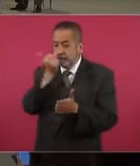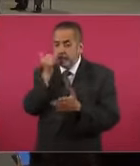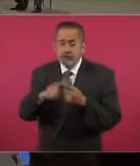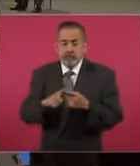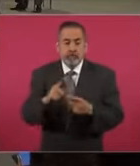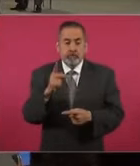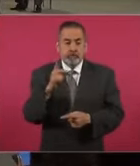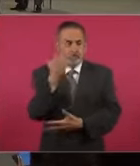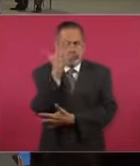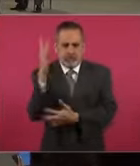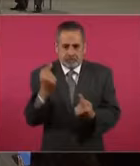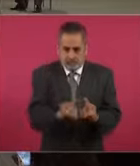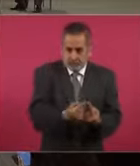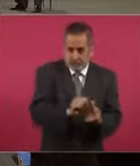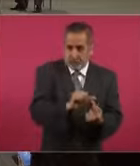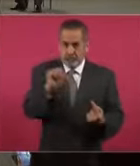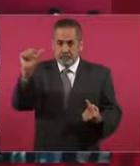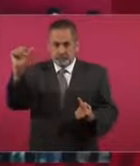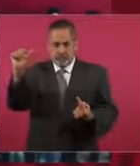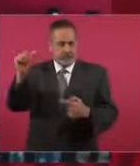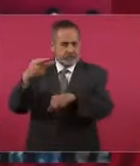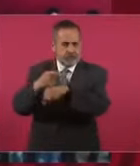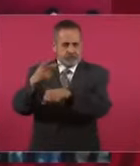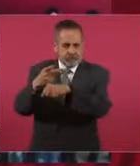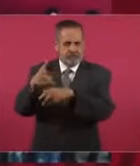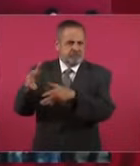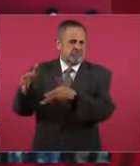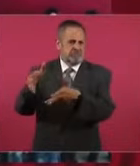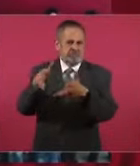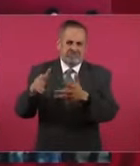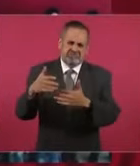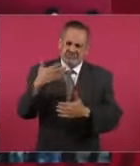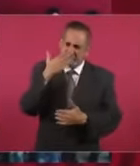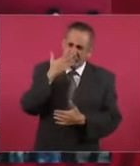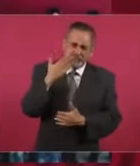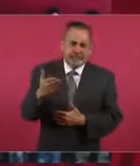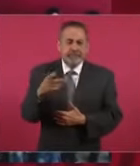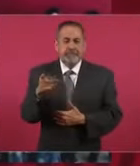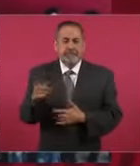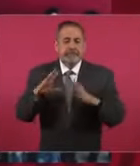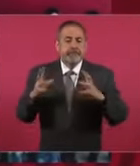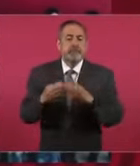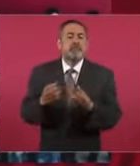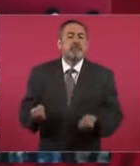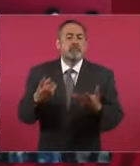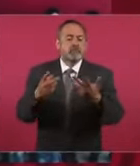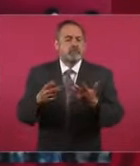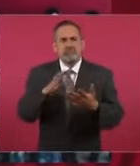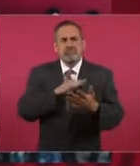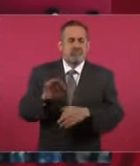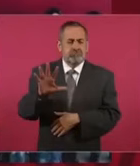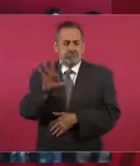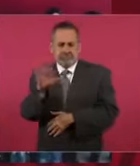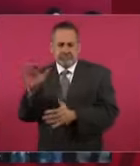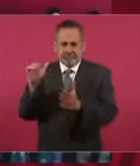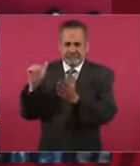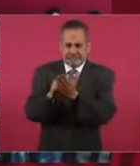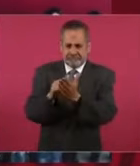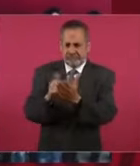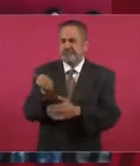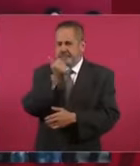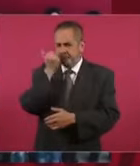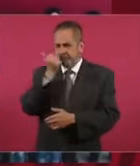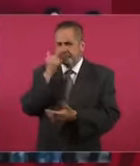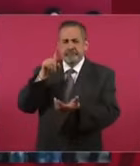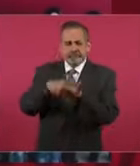preescolar hasta educación media superior y de estos cerca de medio millón de alumnos